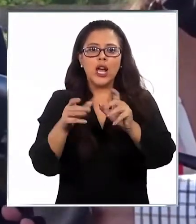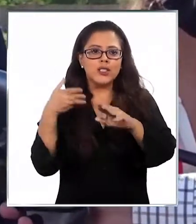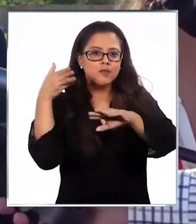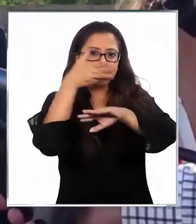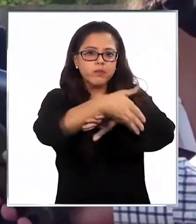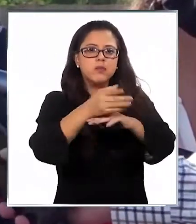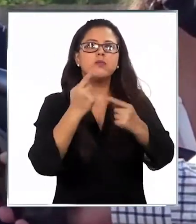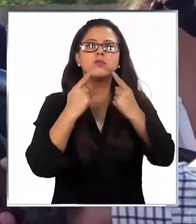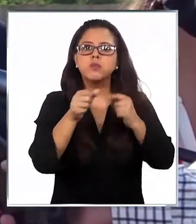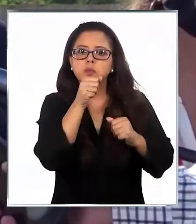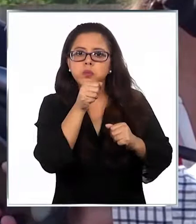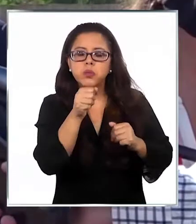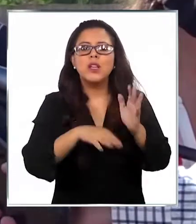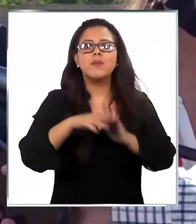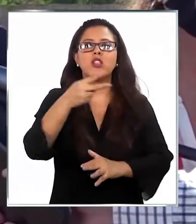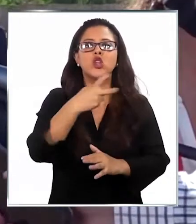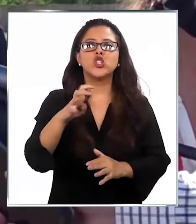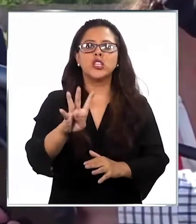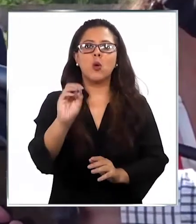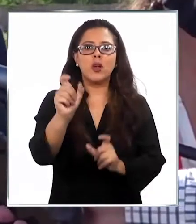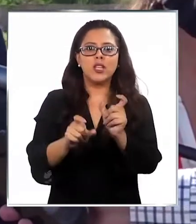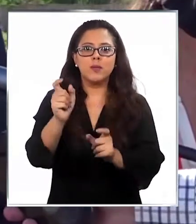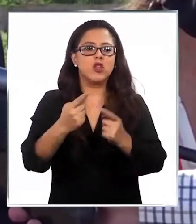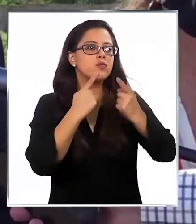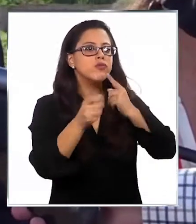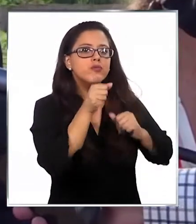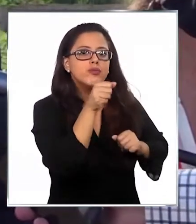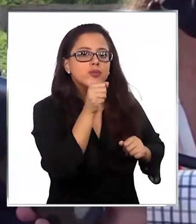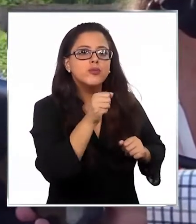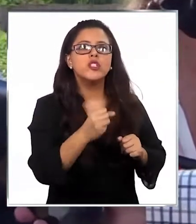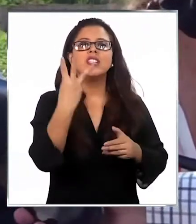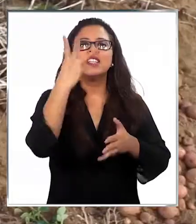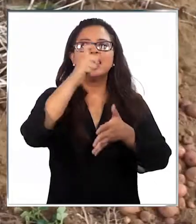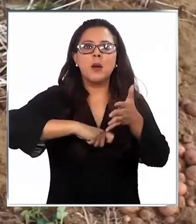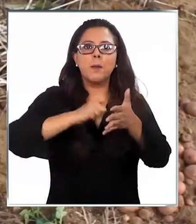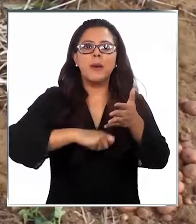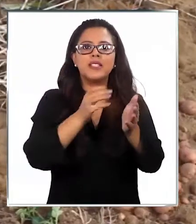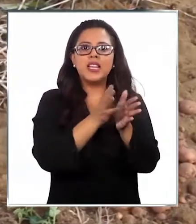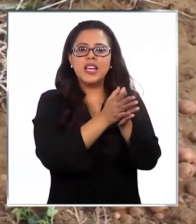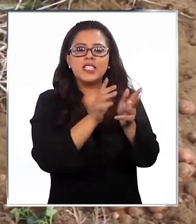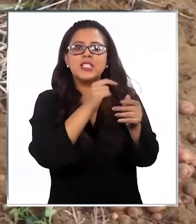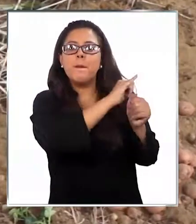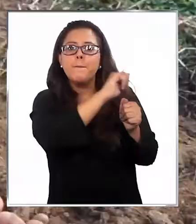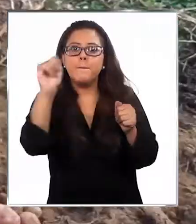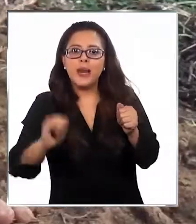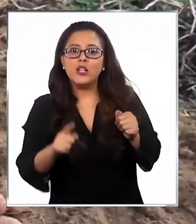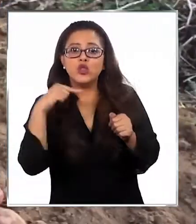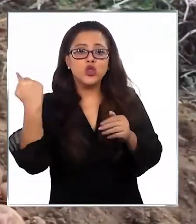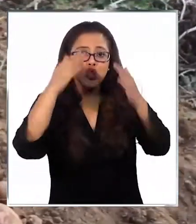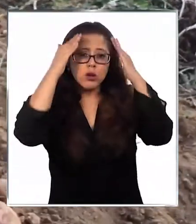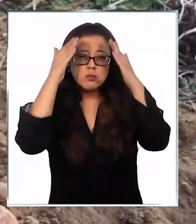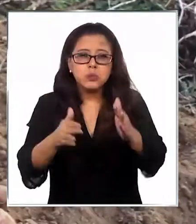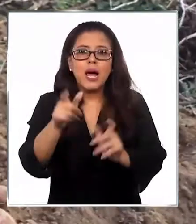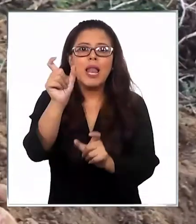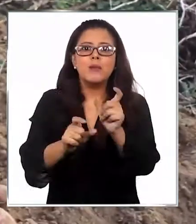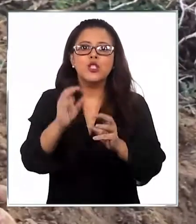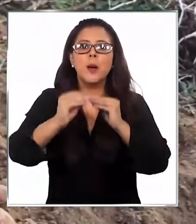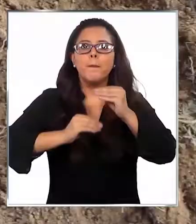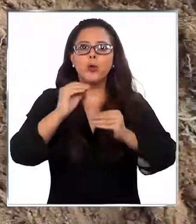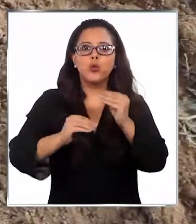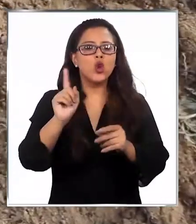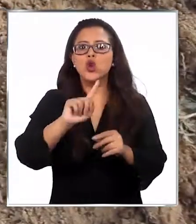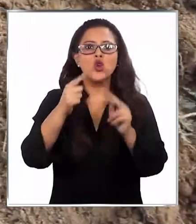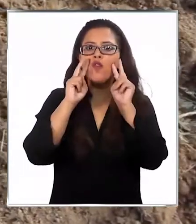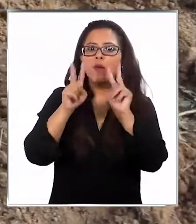supervisores, más de 240 personas que van a estar encuestando durante tres meses. Nosotros estamos enfocados a los productores, no